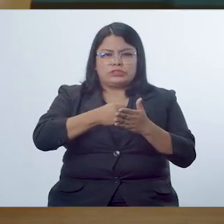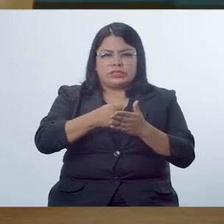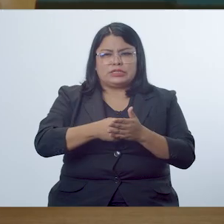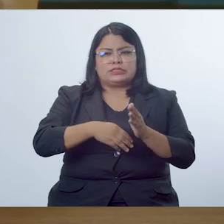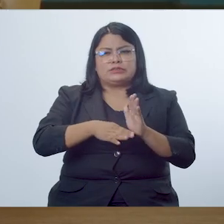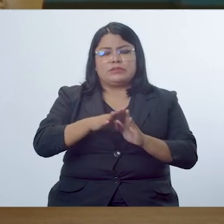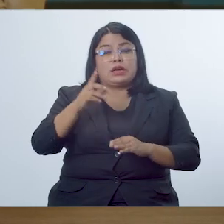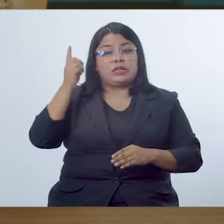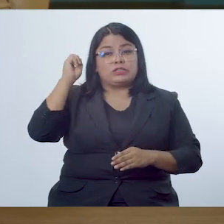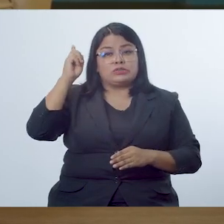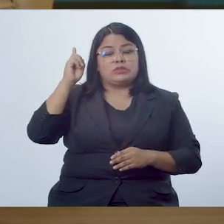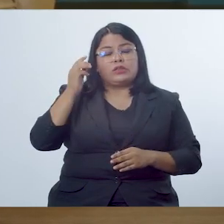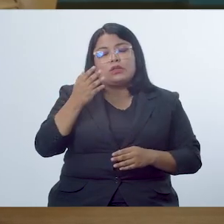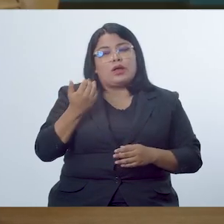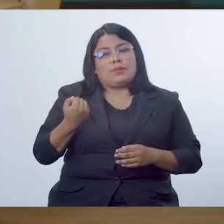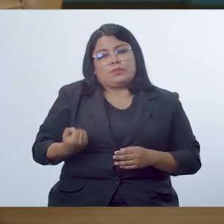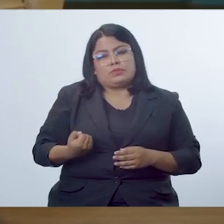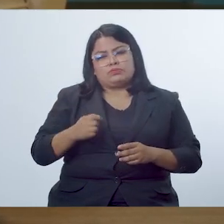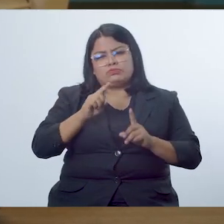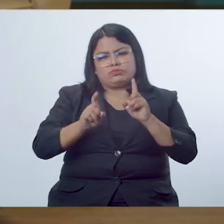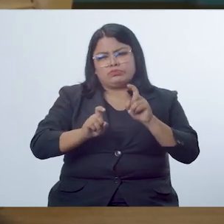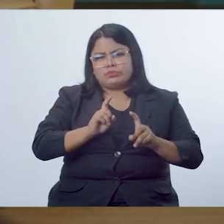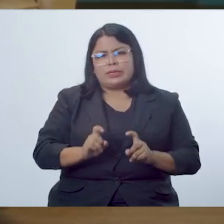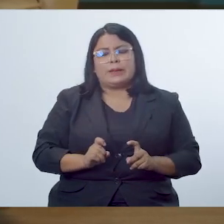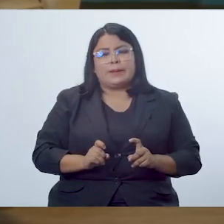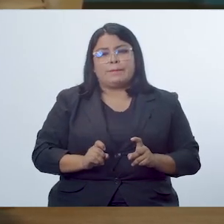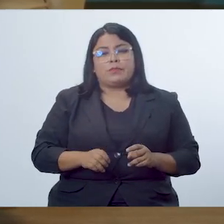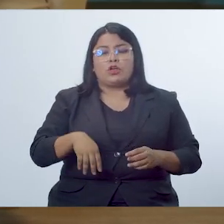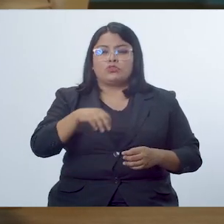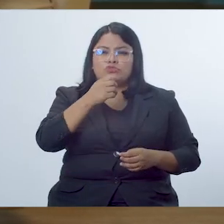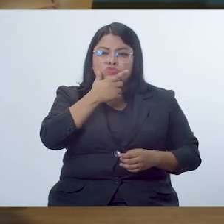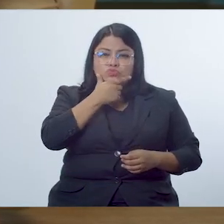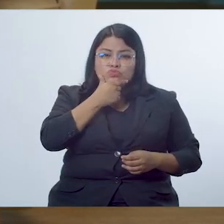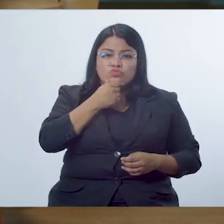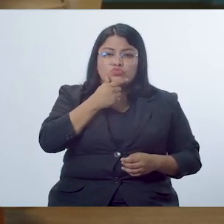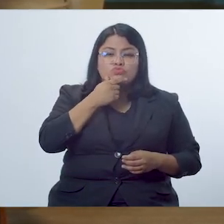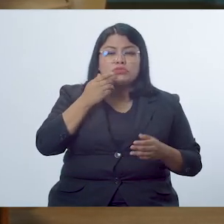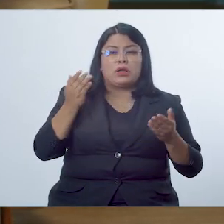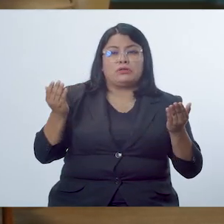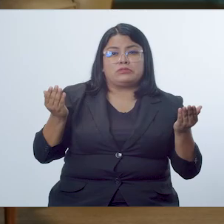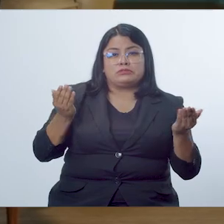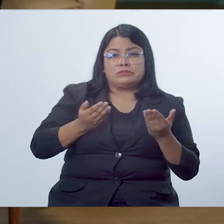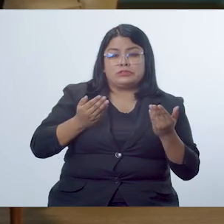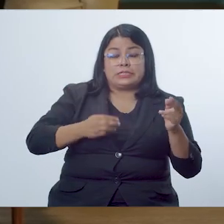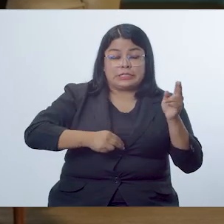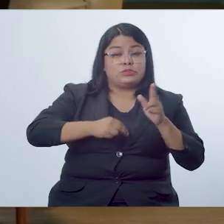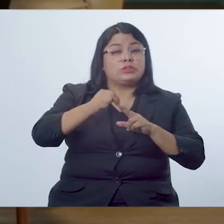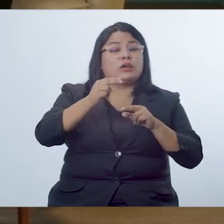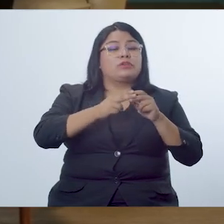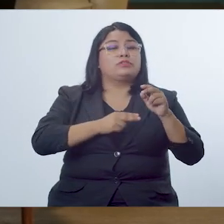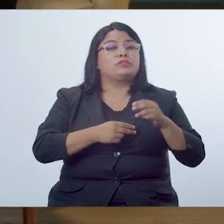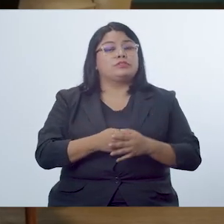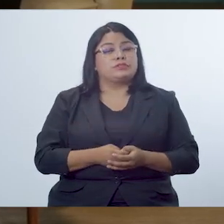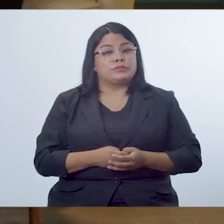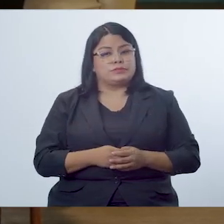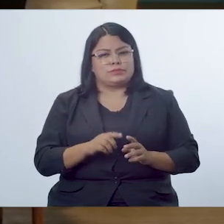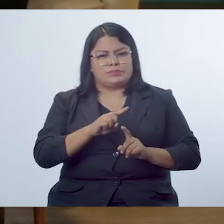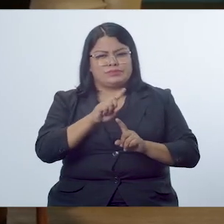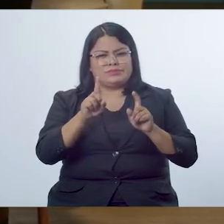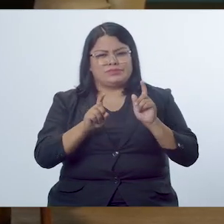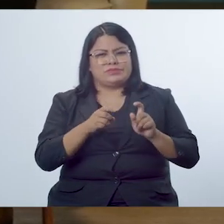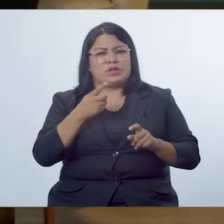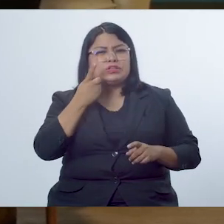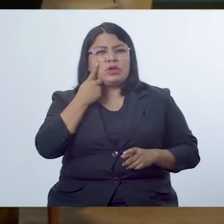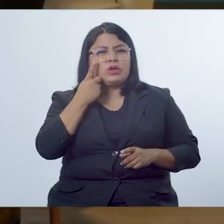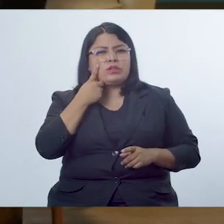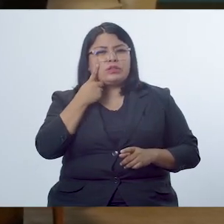el estudiante, mejor dicho, puede hacerle una pregunta, ¿verdad? Al maestro, si tiene dudas sobre lo que ha hecho o es una construcción. ¿Dónde podría ser